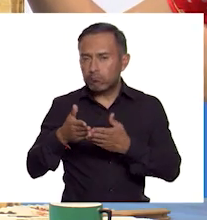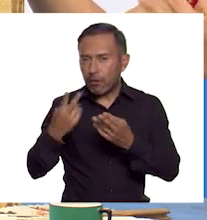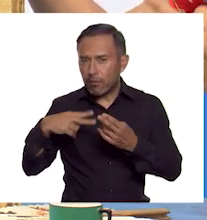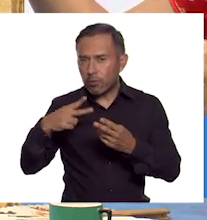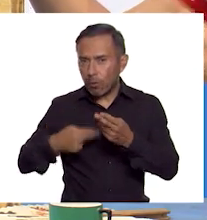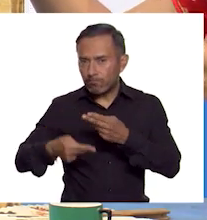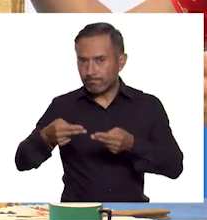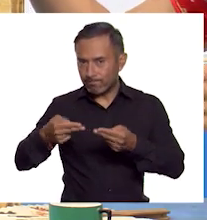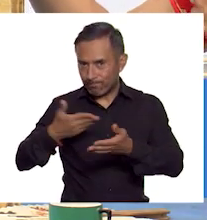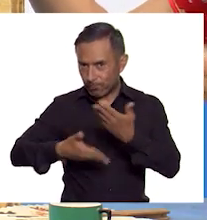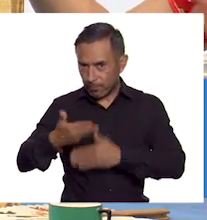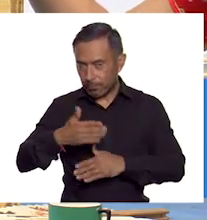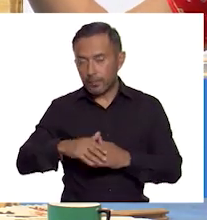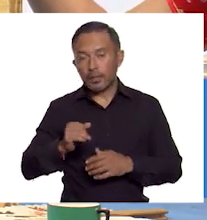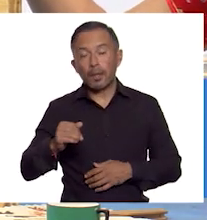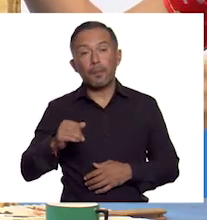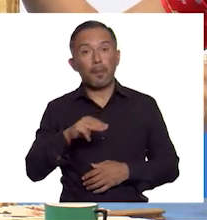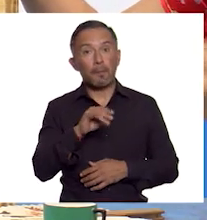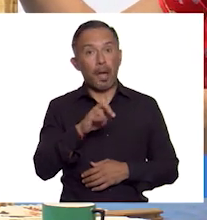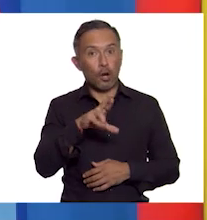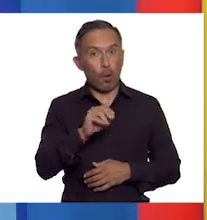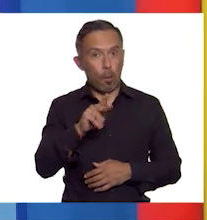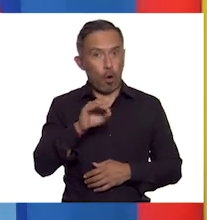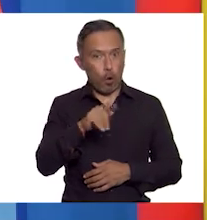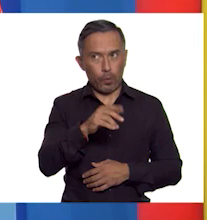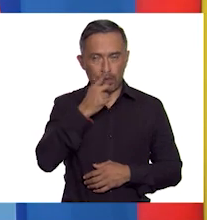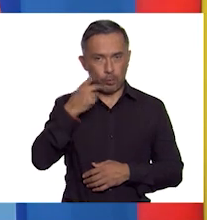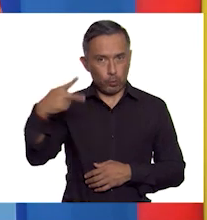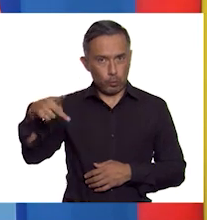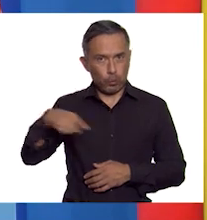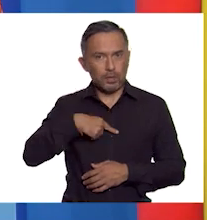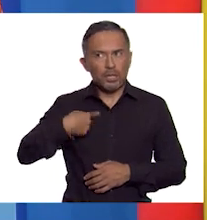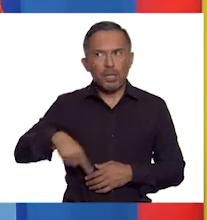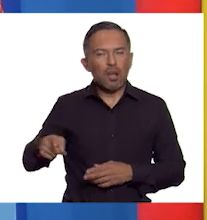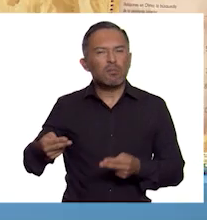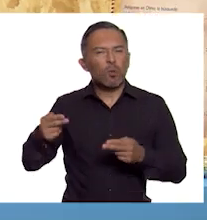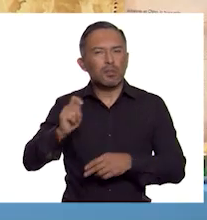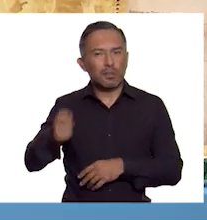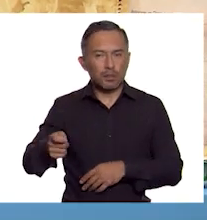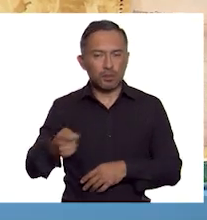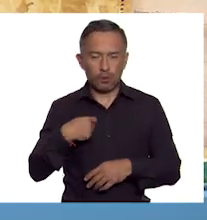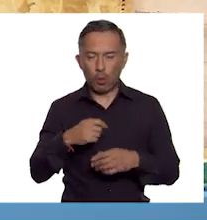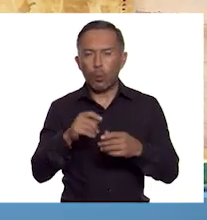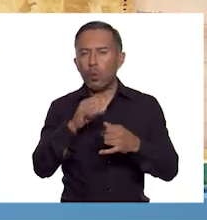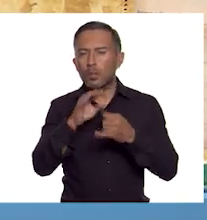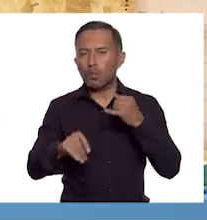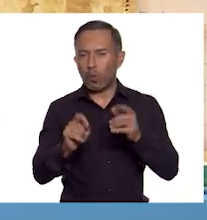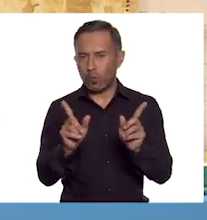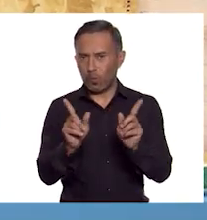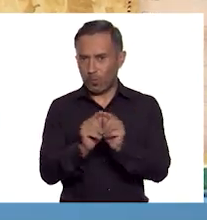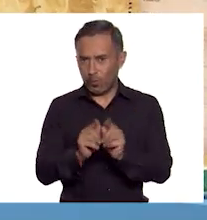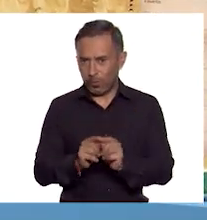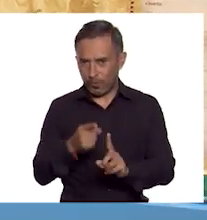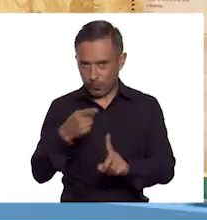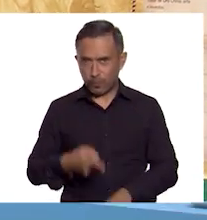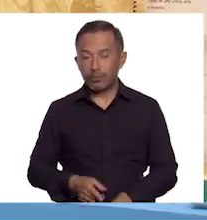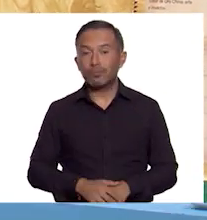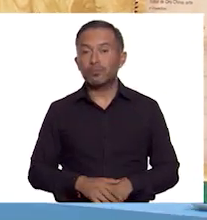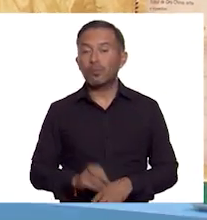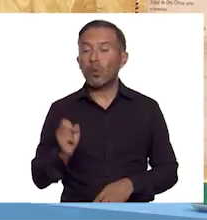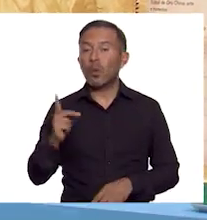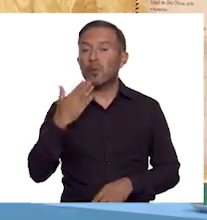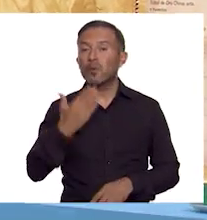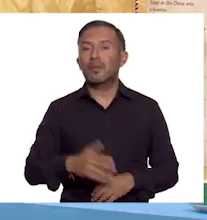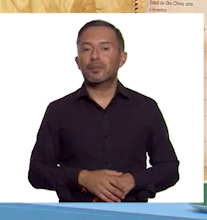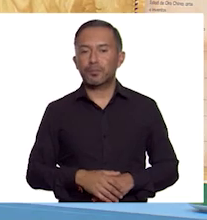de China según Marco Polo y conclusiones. Bien, pues comenzamos. Tal y